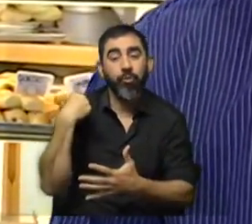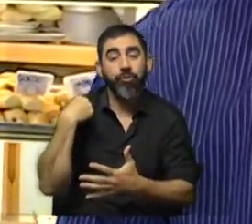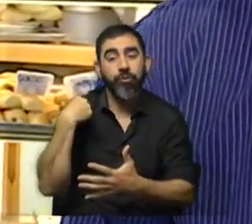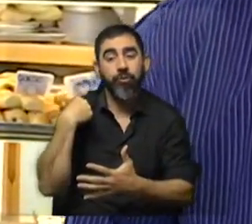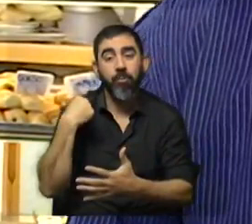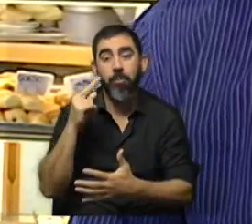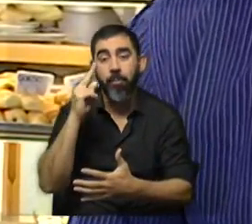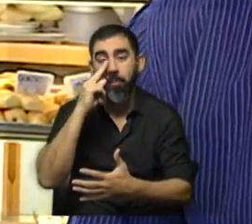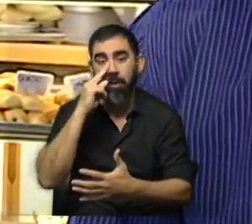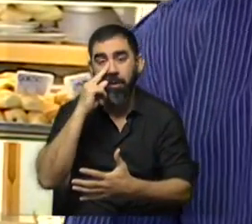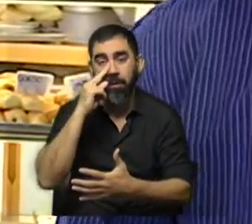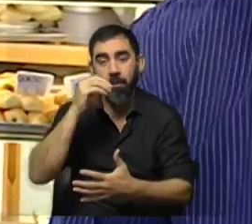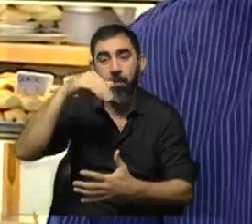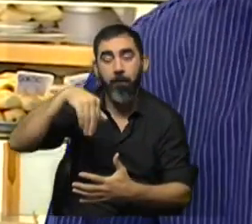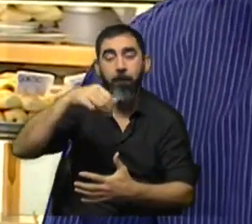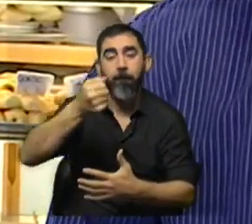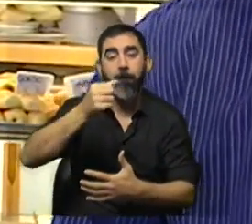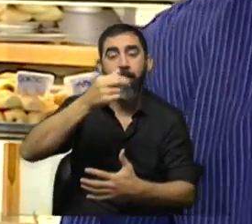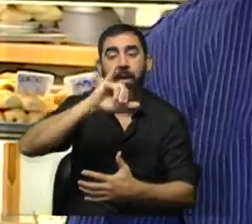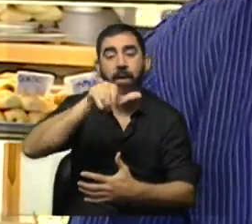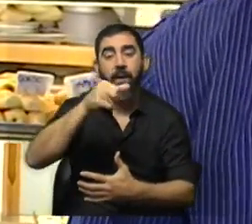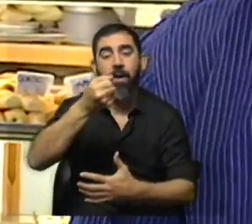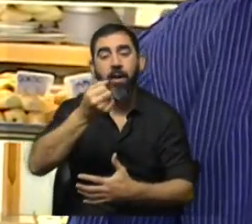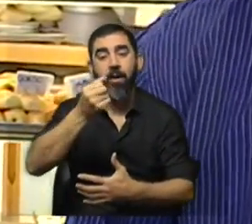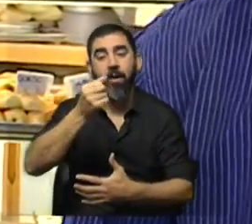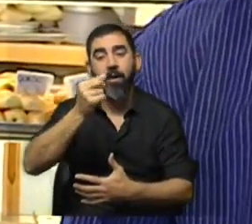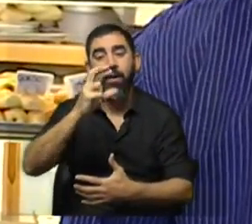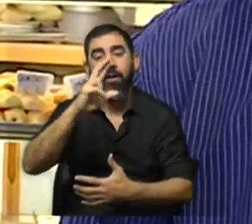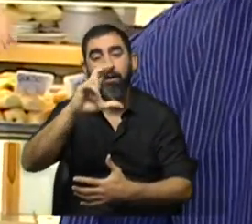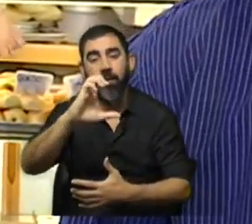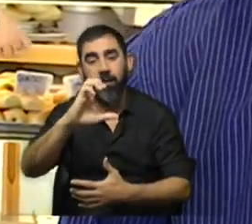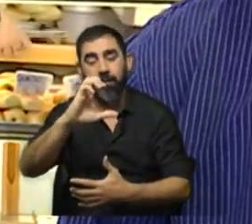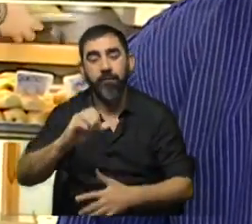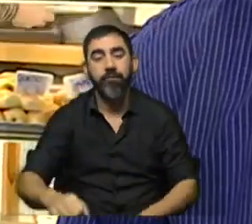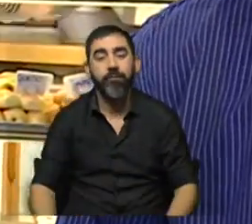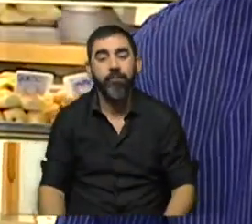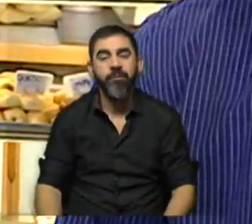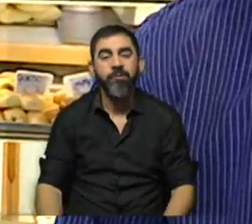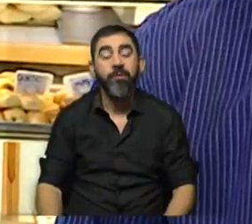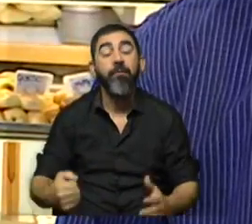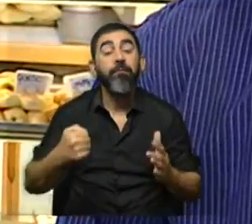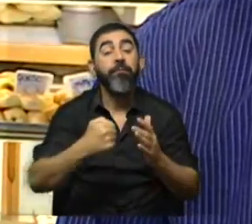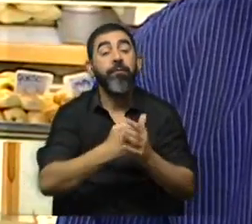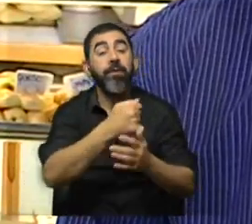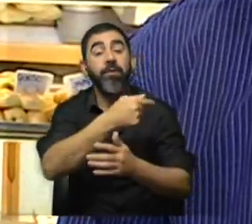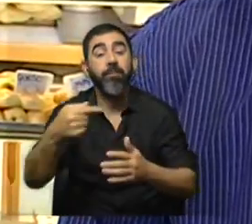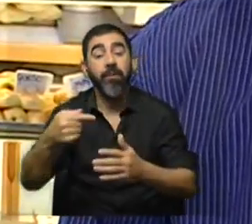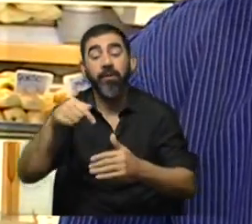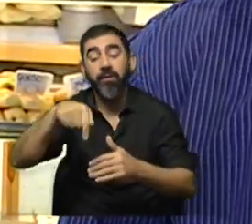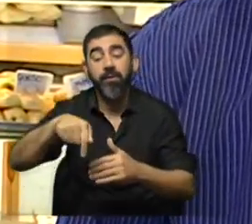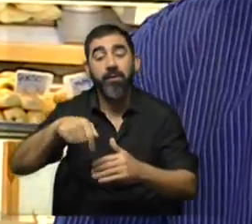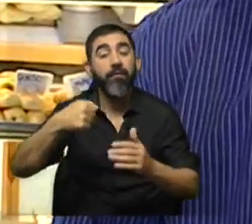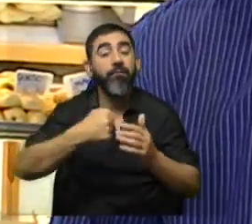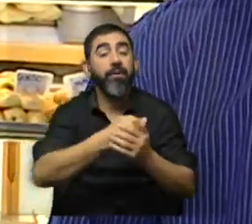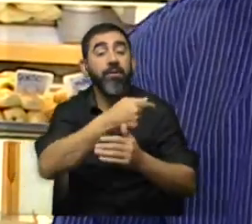panadería Majarac porque... Majar, perdón, debí decir, porque este fin de semana es el fin de semana